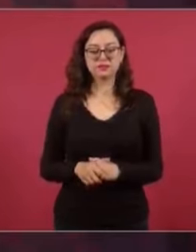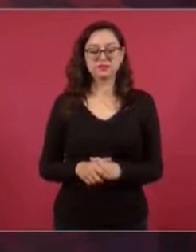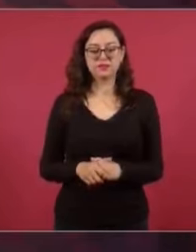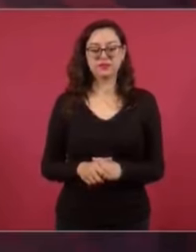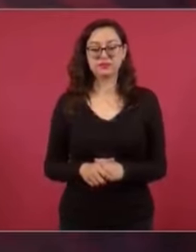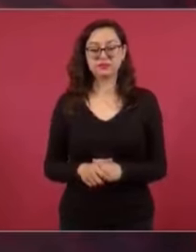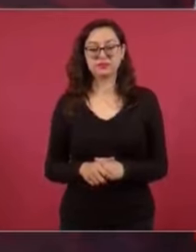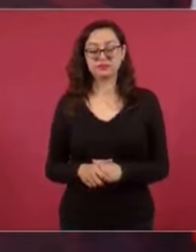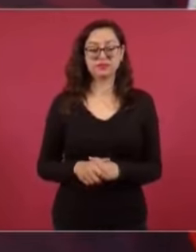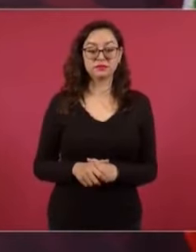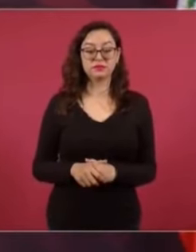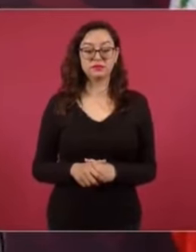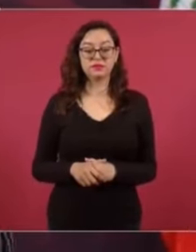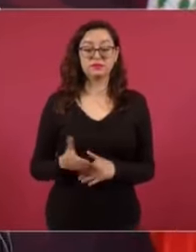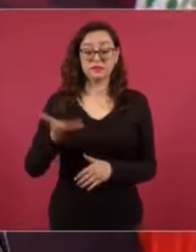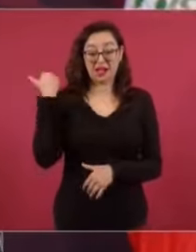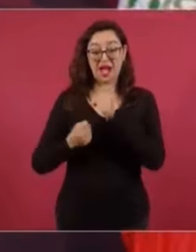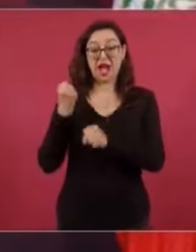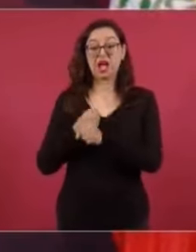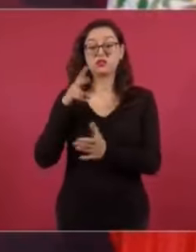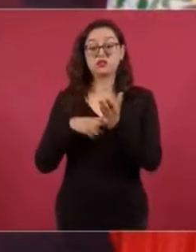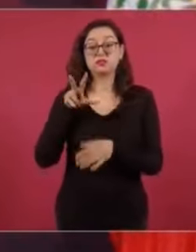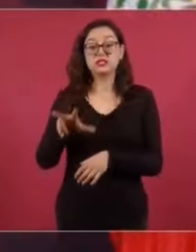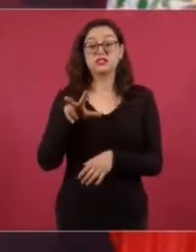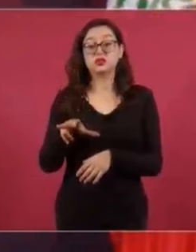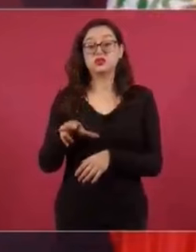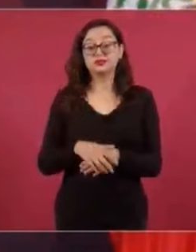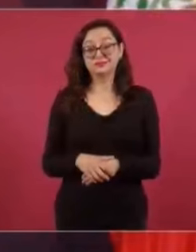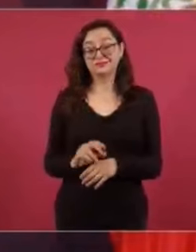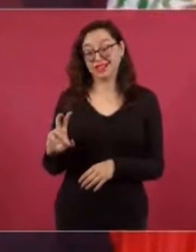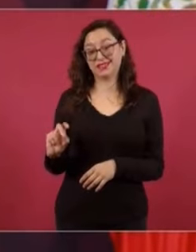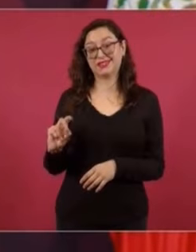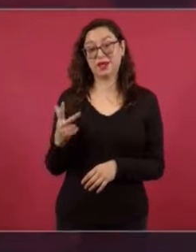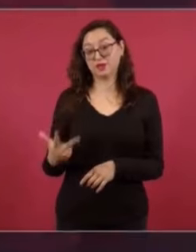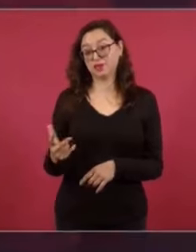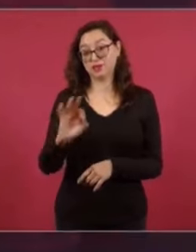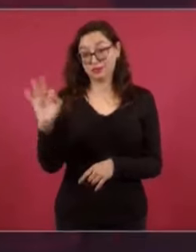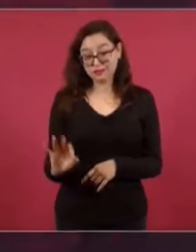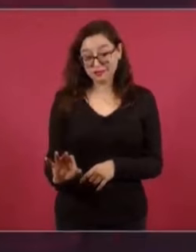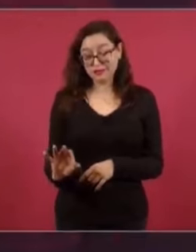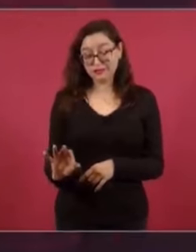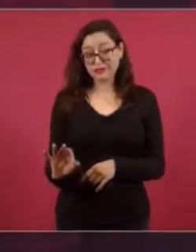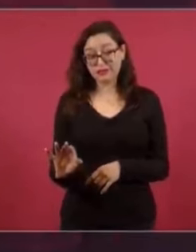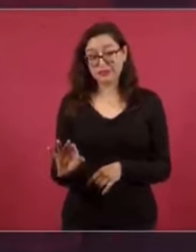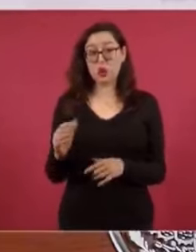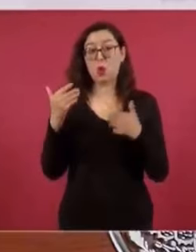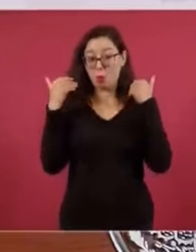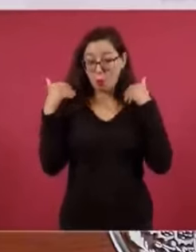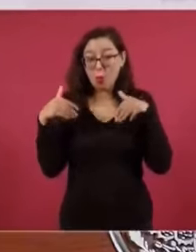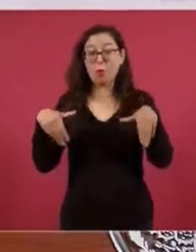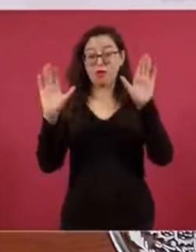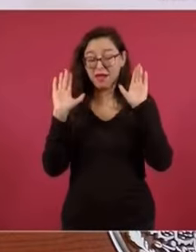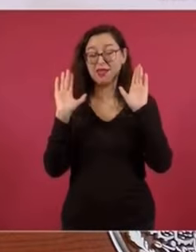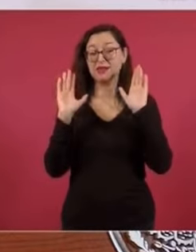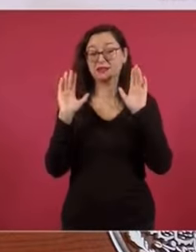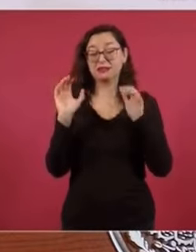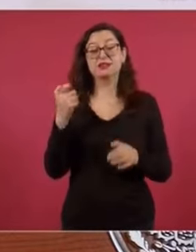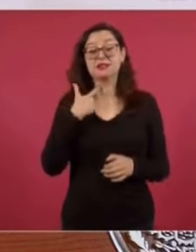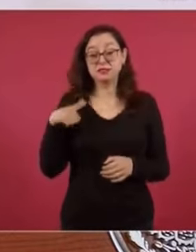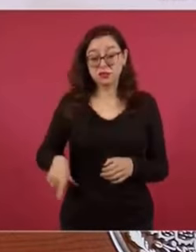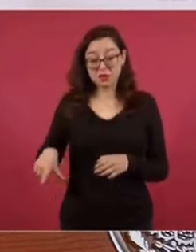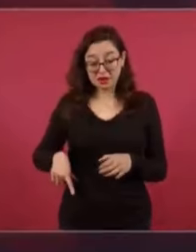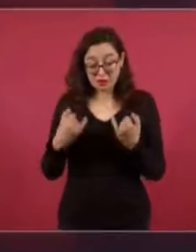Cuando llegamos al gobierno, era 38%. Y si no hubiésemos cambiado la política, estarían